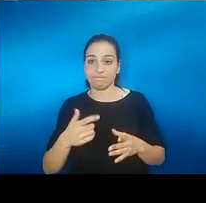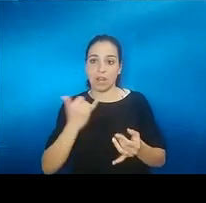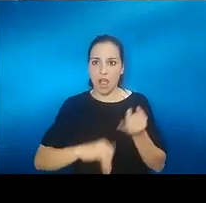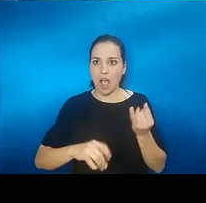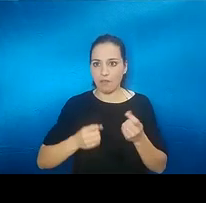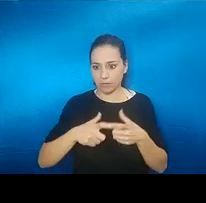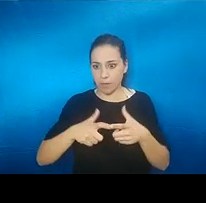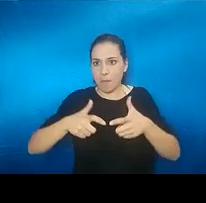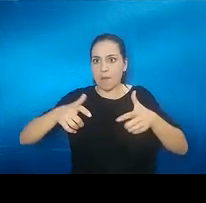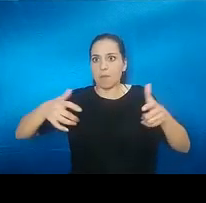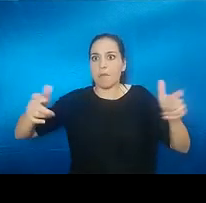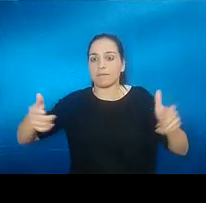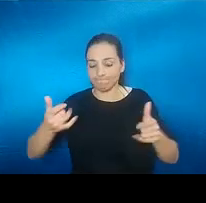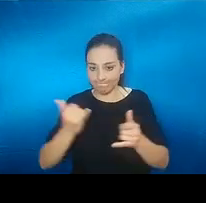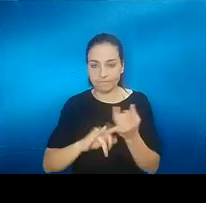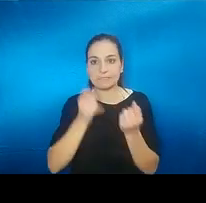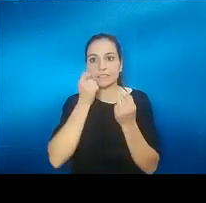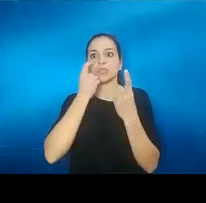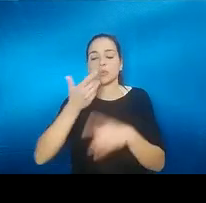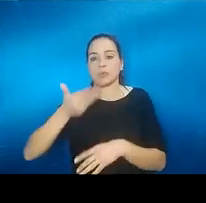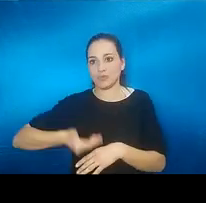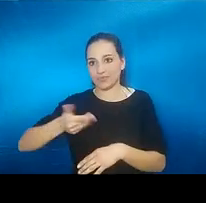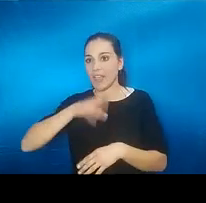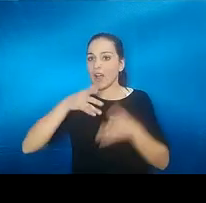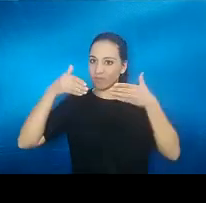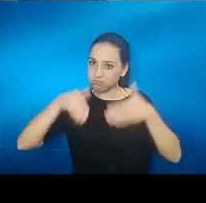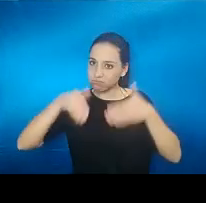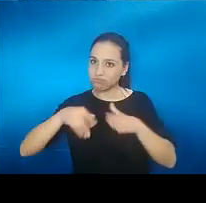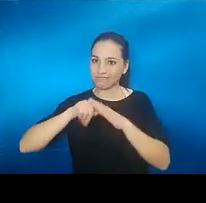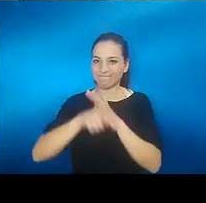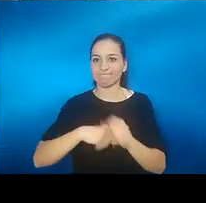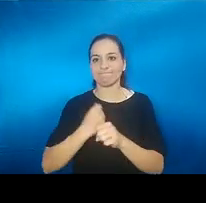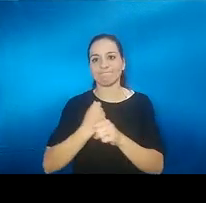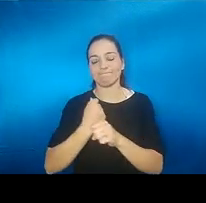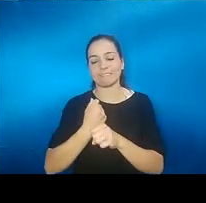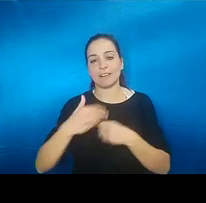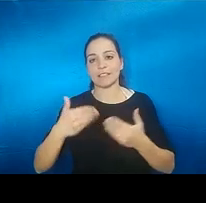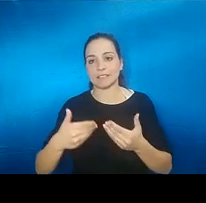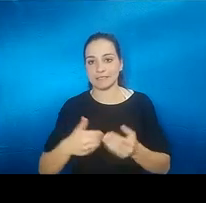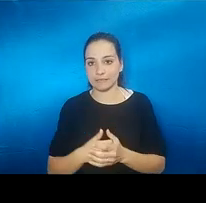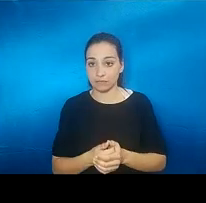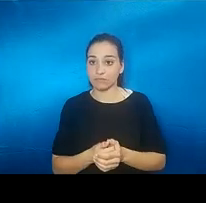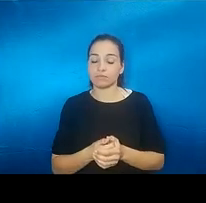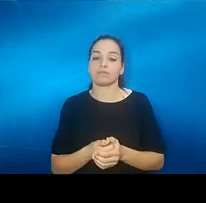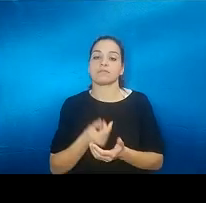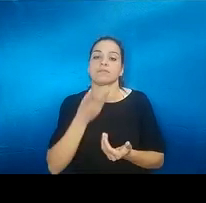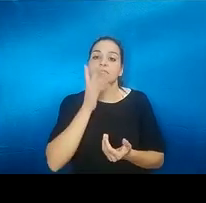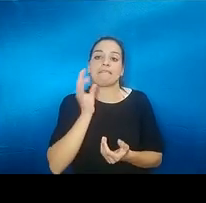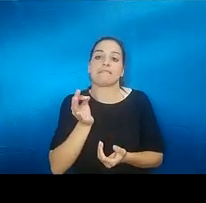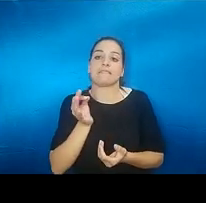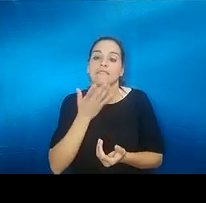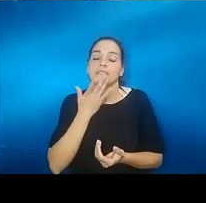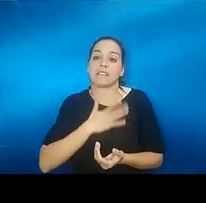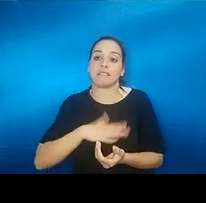tampoco es cuestión de poner el grito en el cielo pero sí de exigir unos mínimos y unos mínimos es decir pues mira que por lo menos todos los